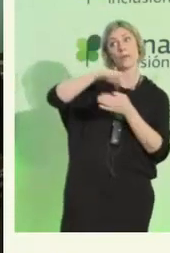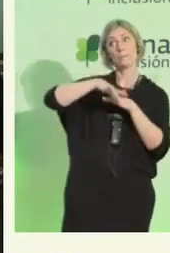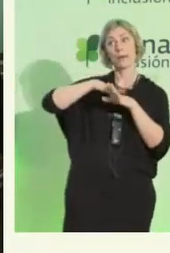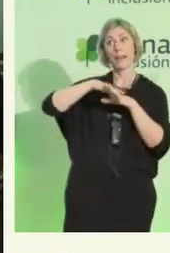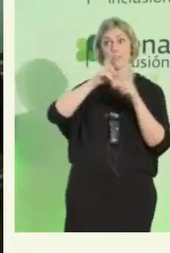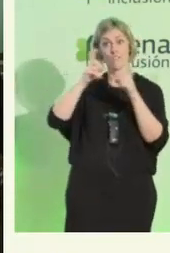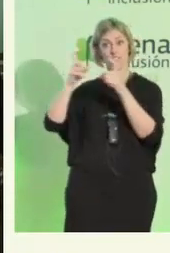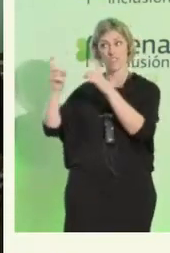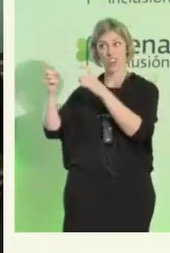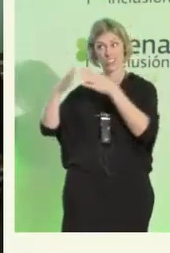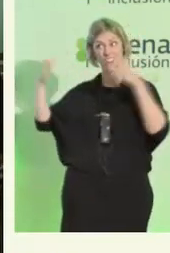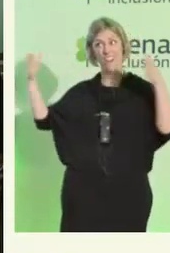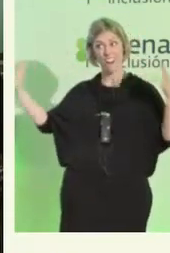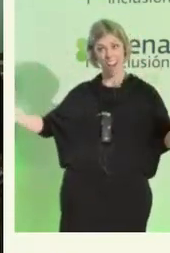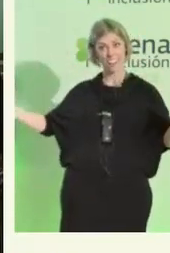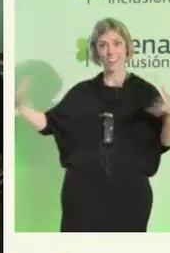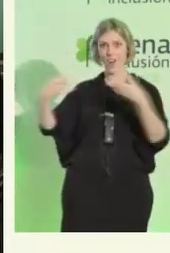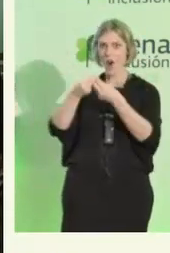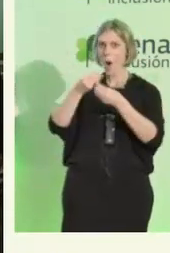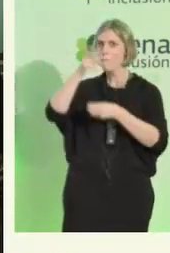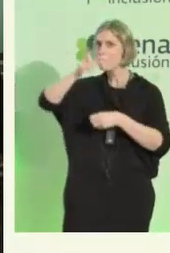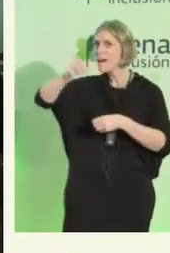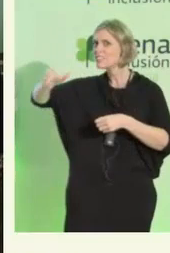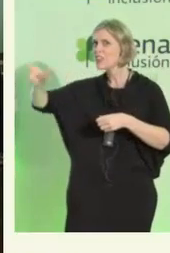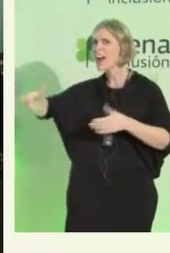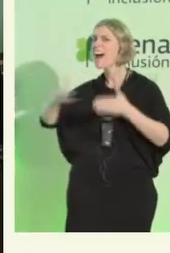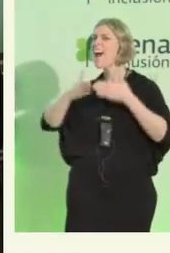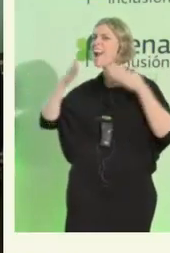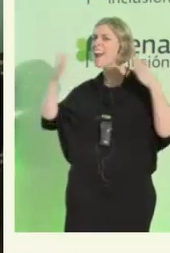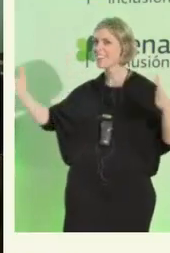foto grande con grandes personas. Hombre, claro.